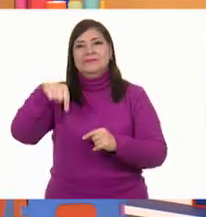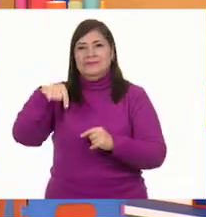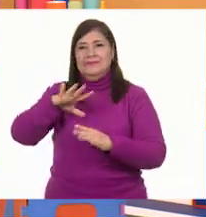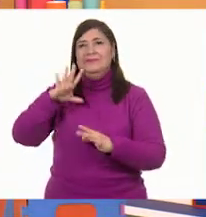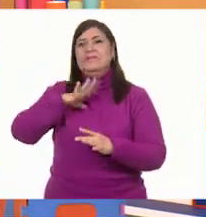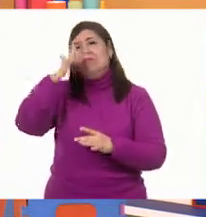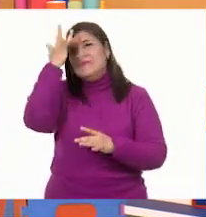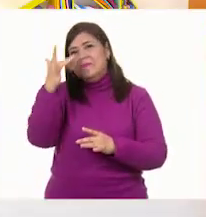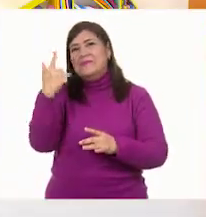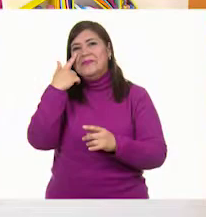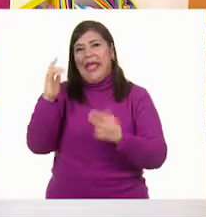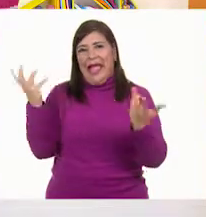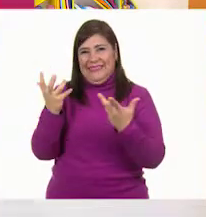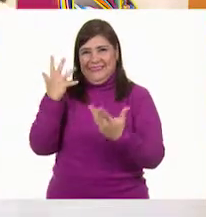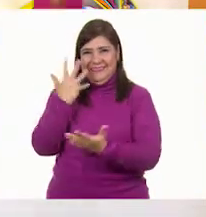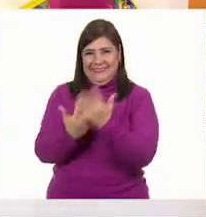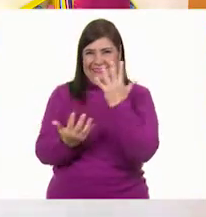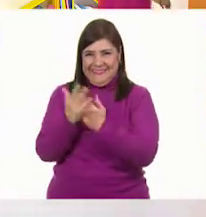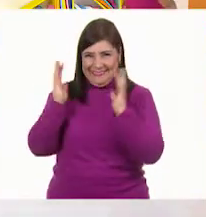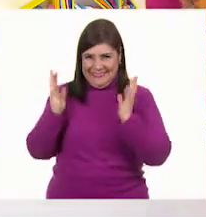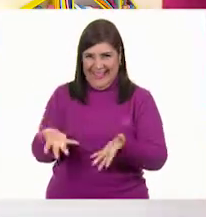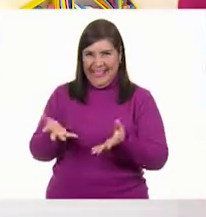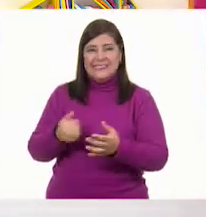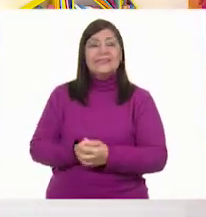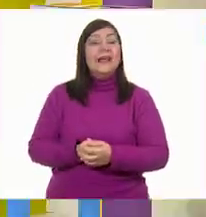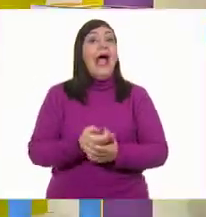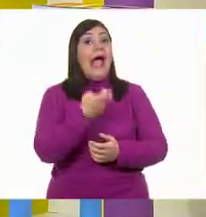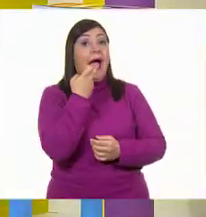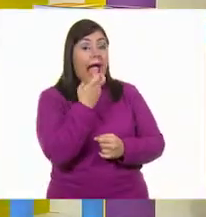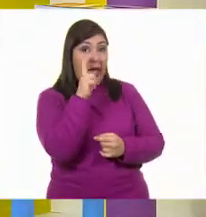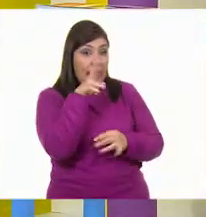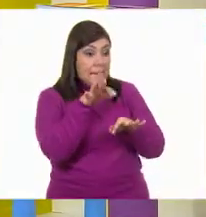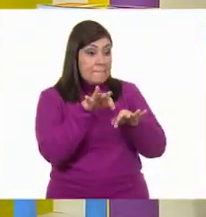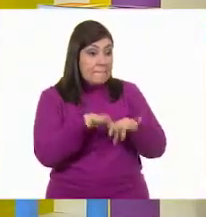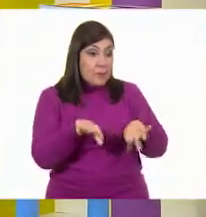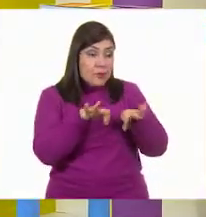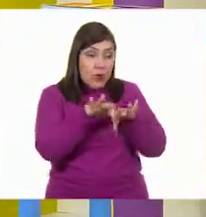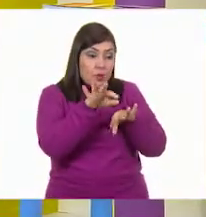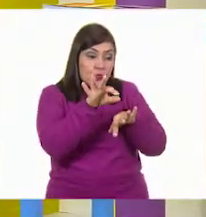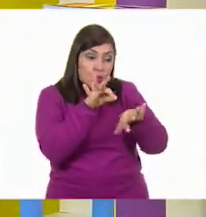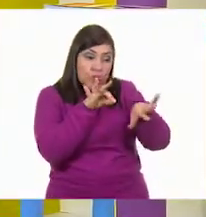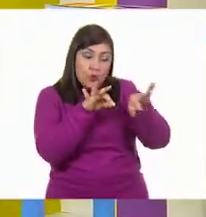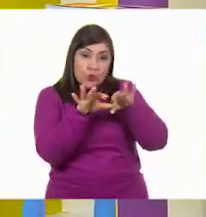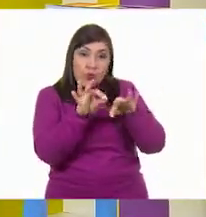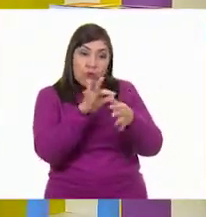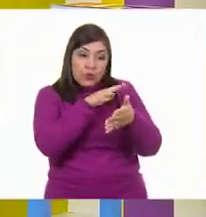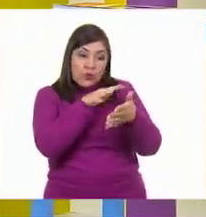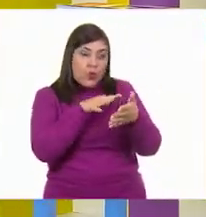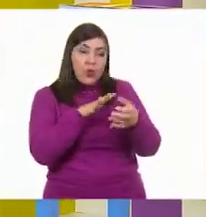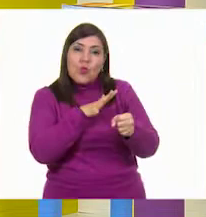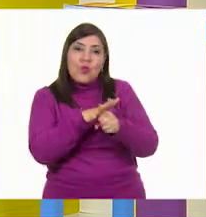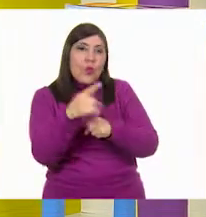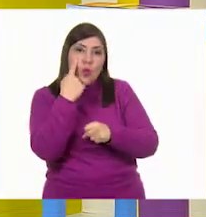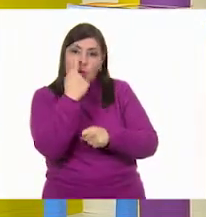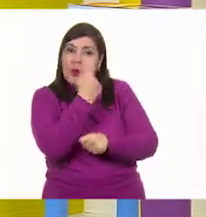ya la tenemos hecha. Ah, perfecto. Qué importante que ustedes vayan escogiendo qué quieren leer. Y entonces vayan haciendo su tablita en casa. Y